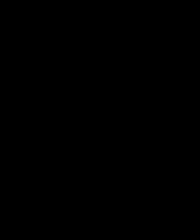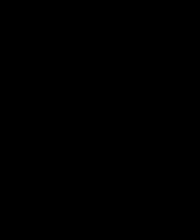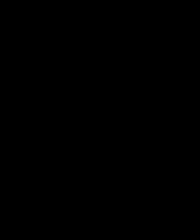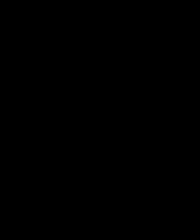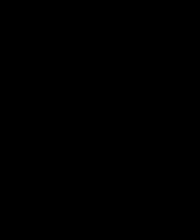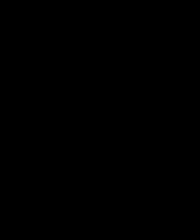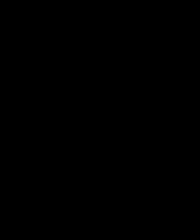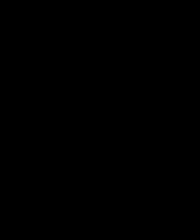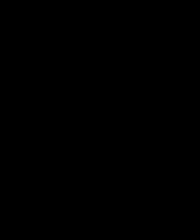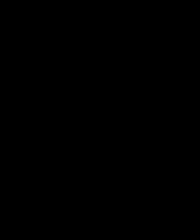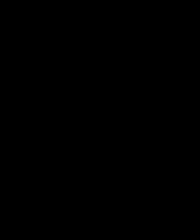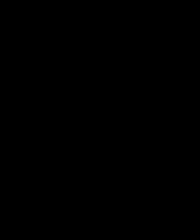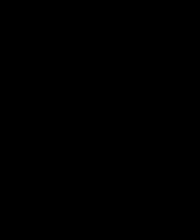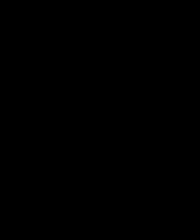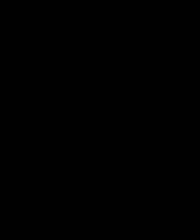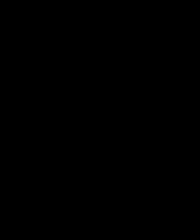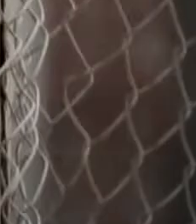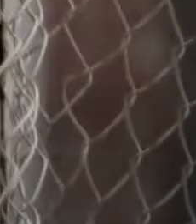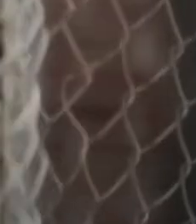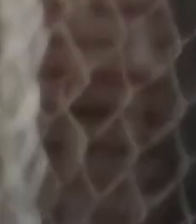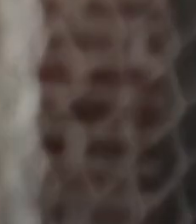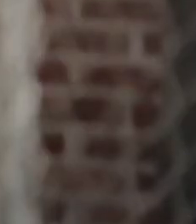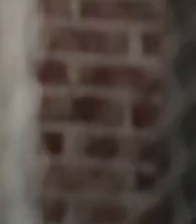profundos. RT Reporta.